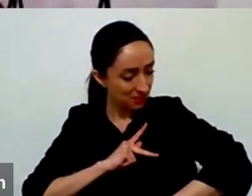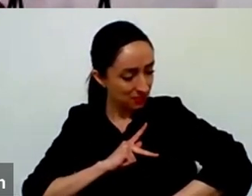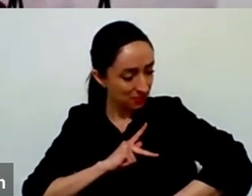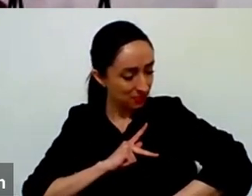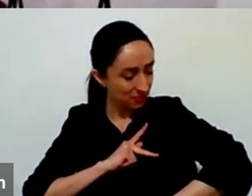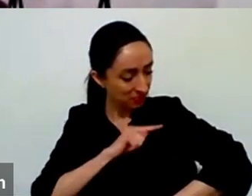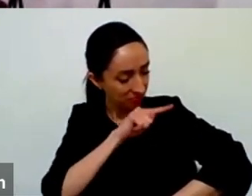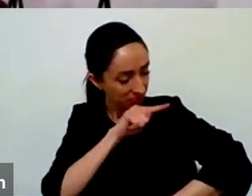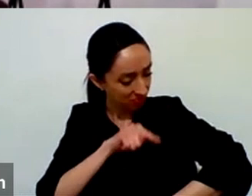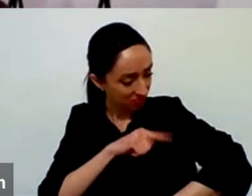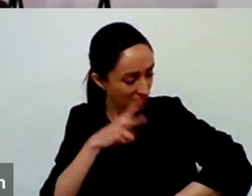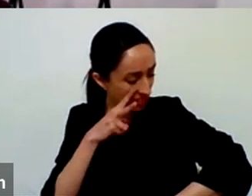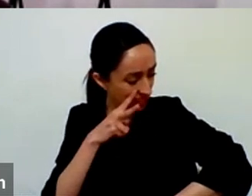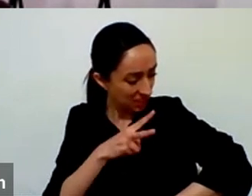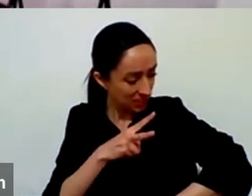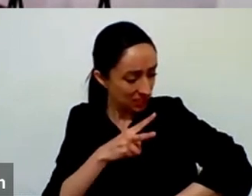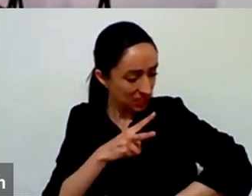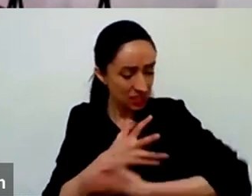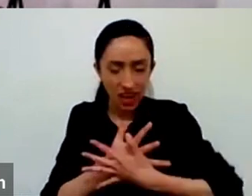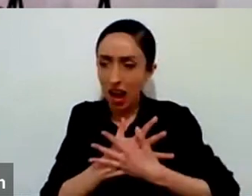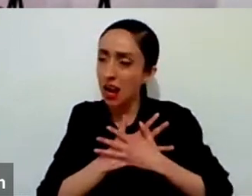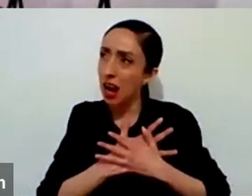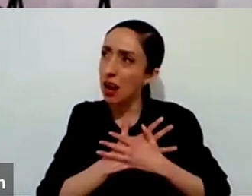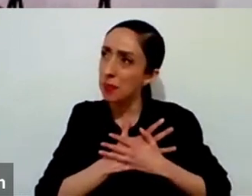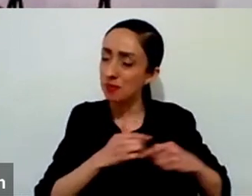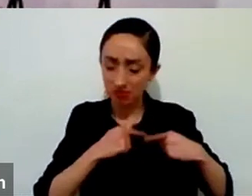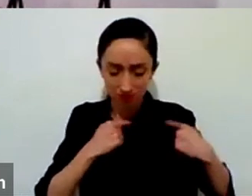me haga sentir tanto amor en mi corazón